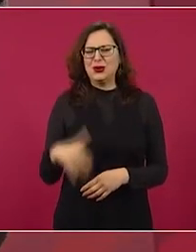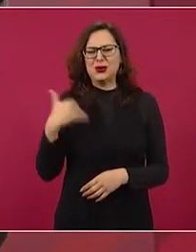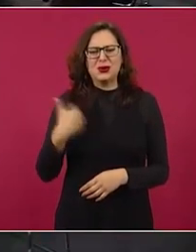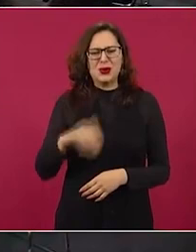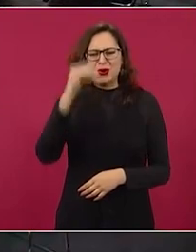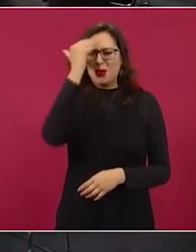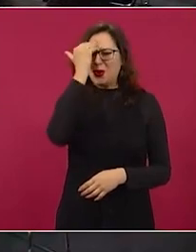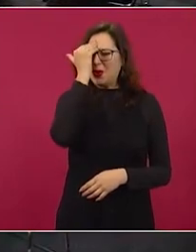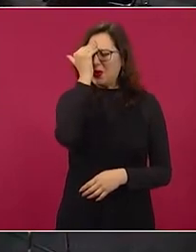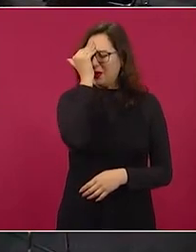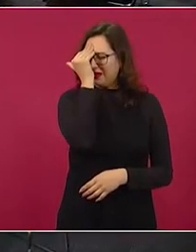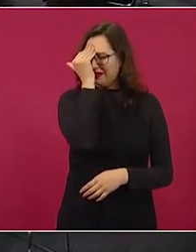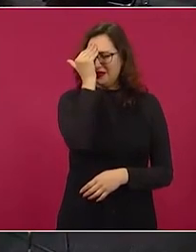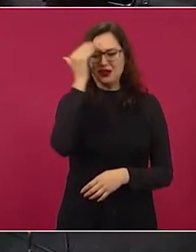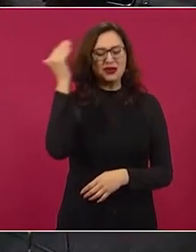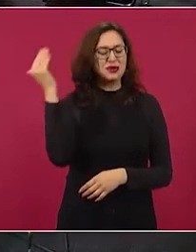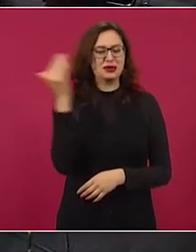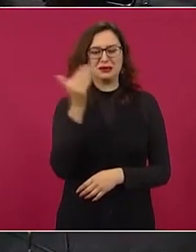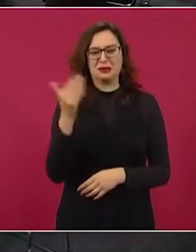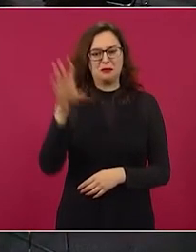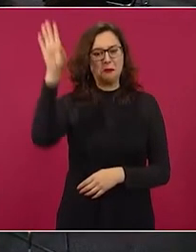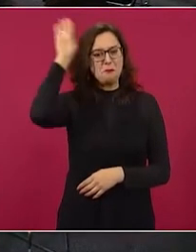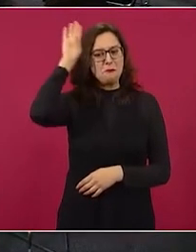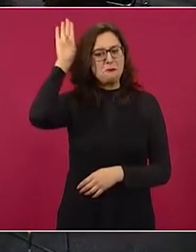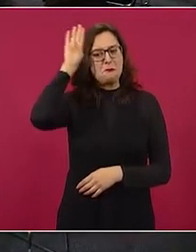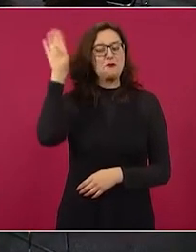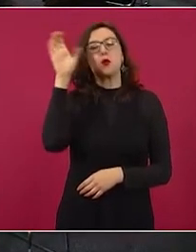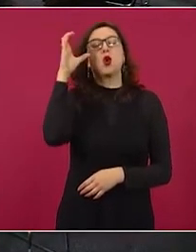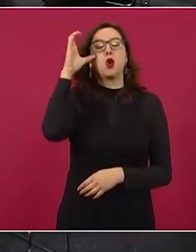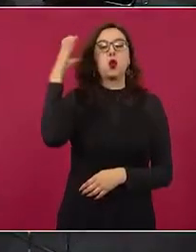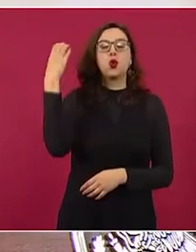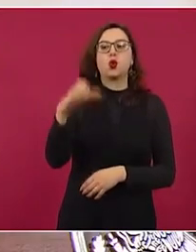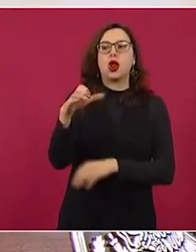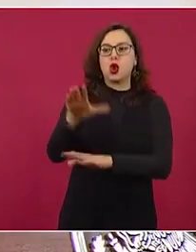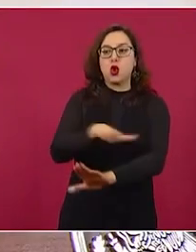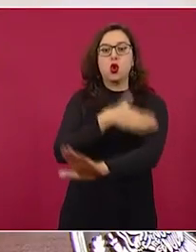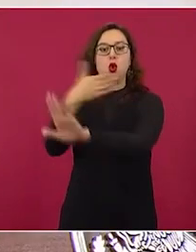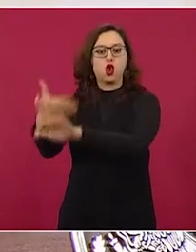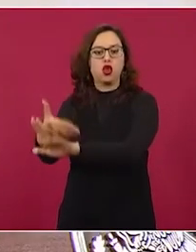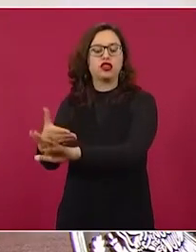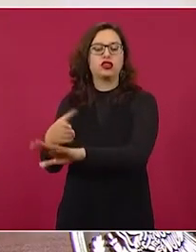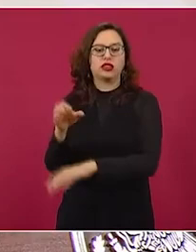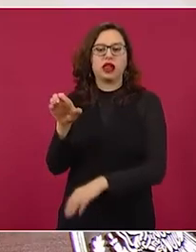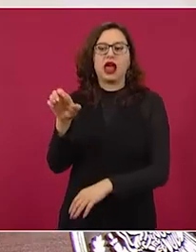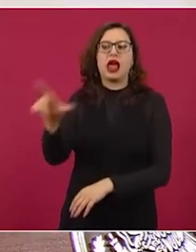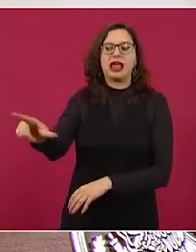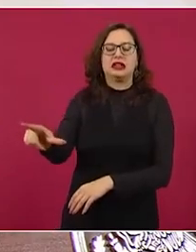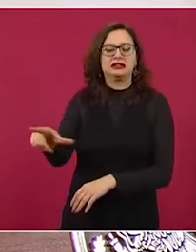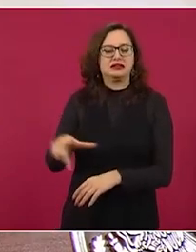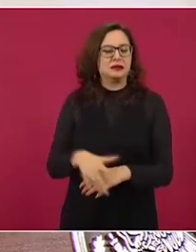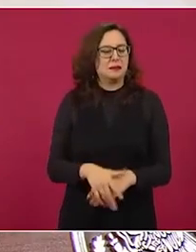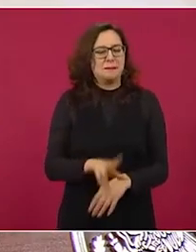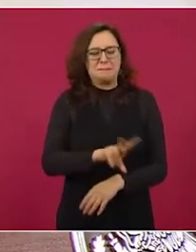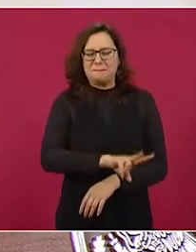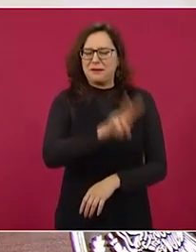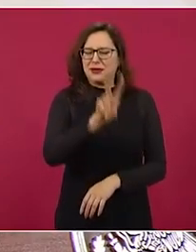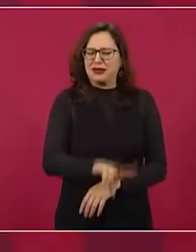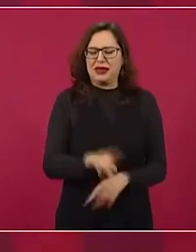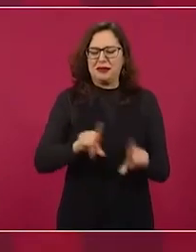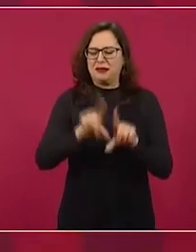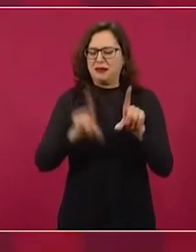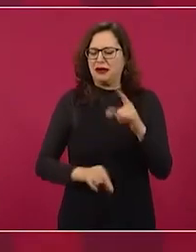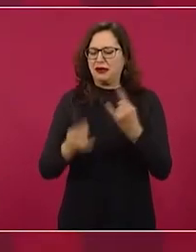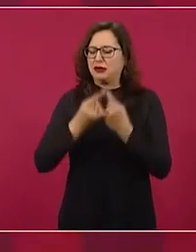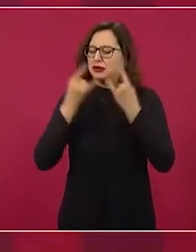tremenda de infamia, uno de los peores capítulos de la historia